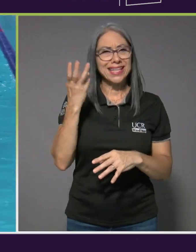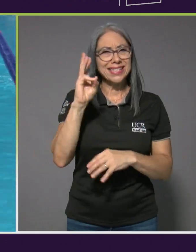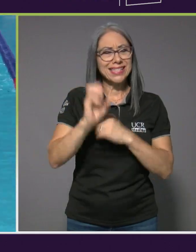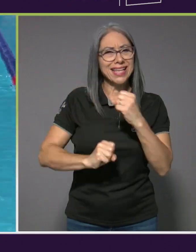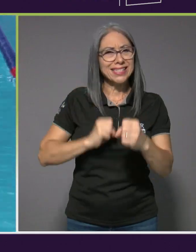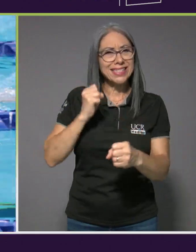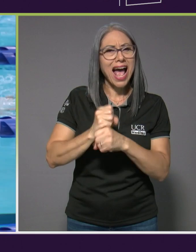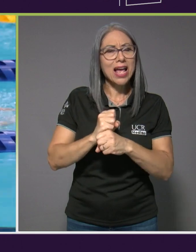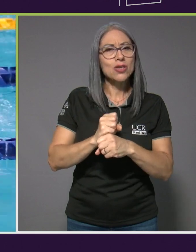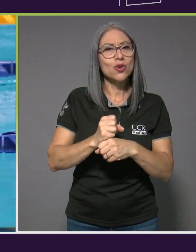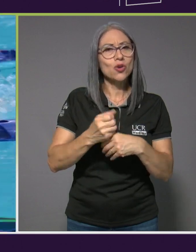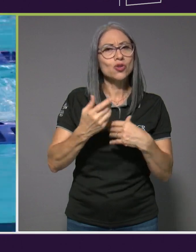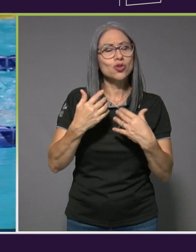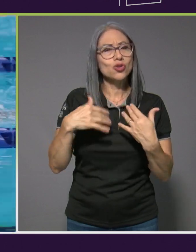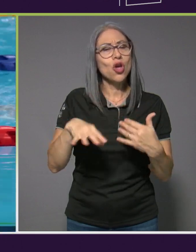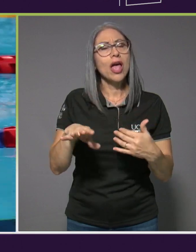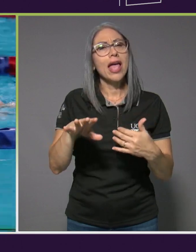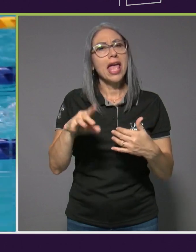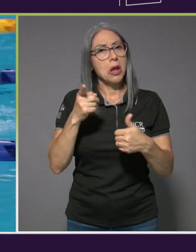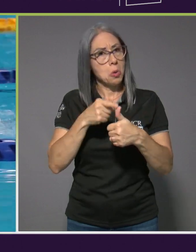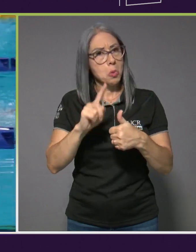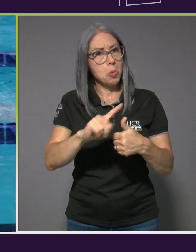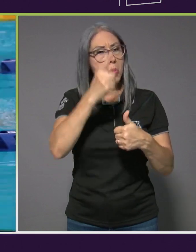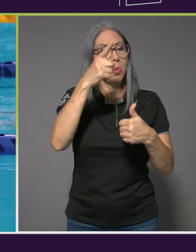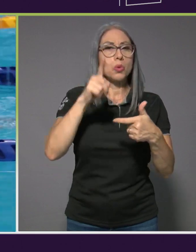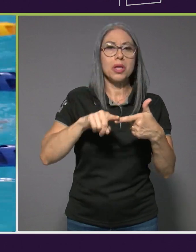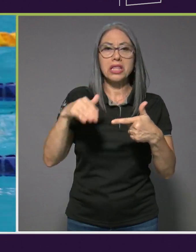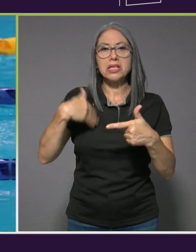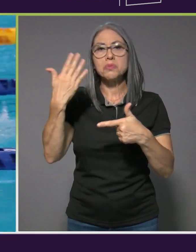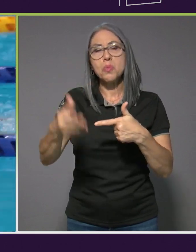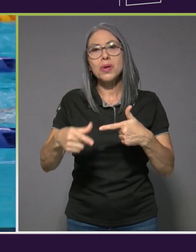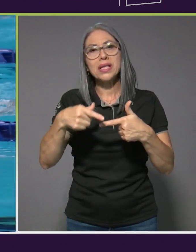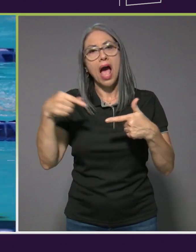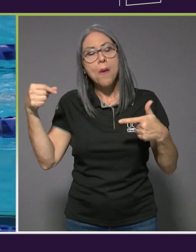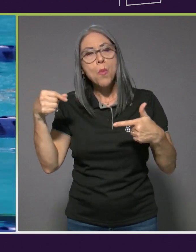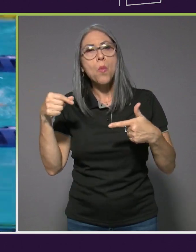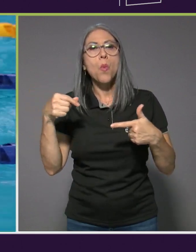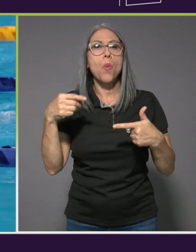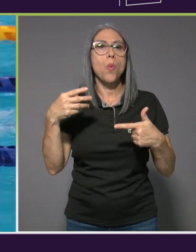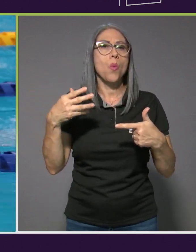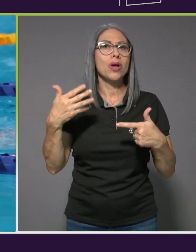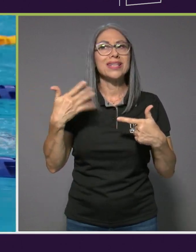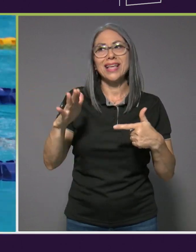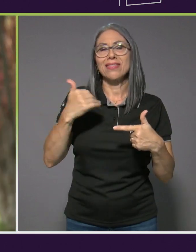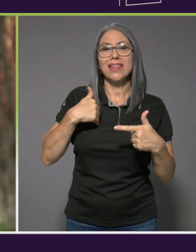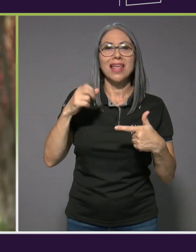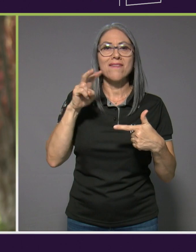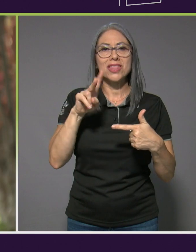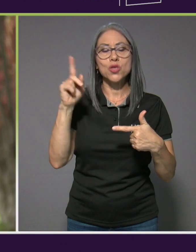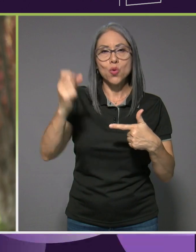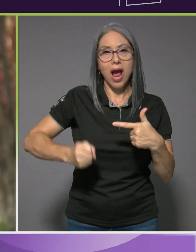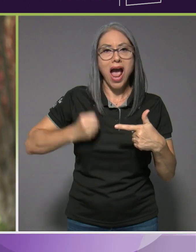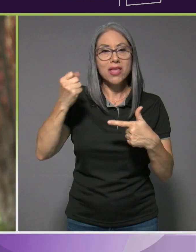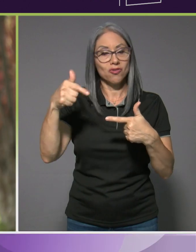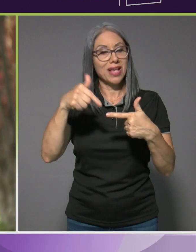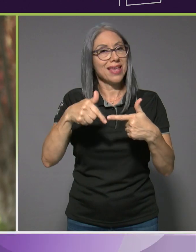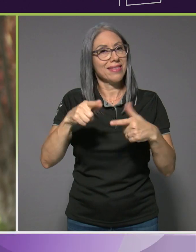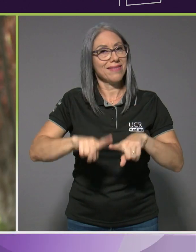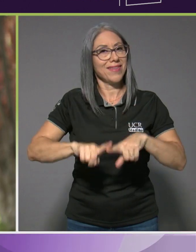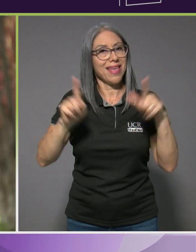Tokio 21, entonces ya igual mi mentalidad era otra, más madura también,